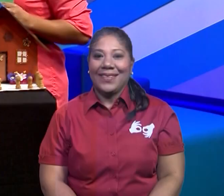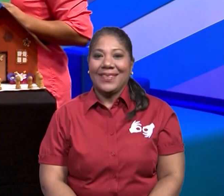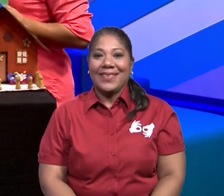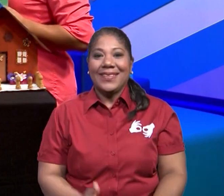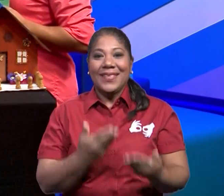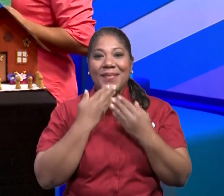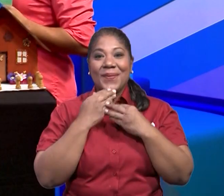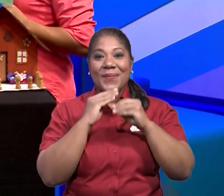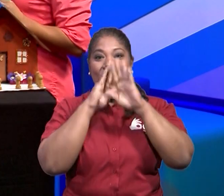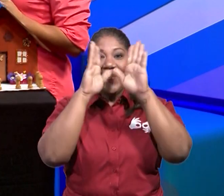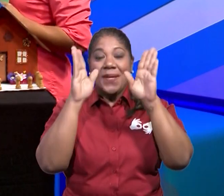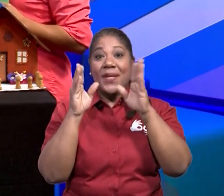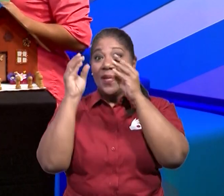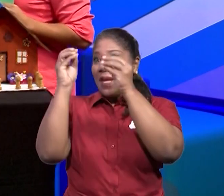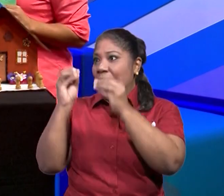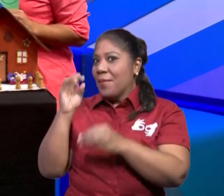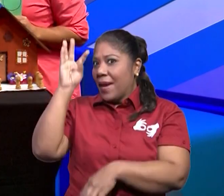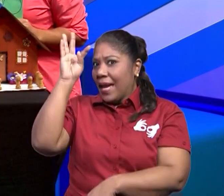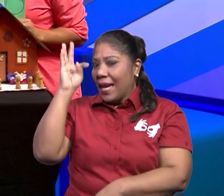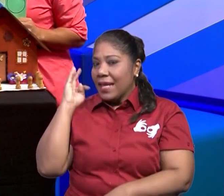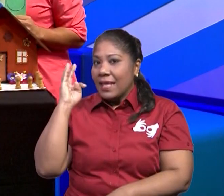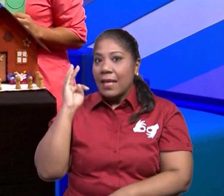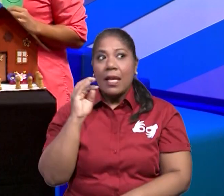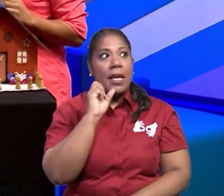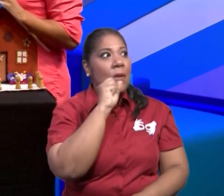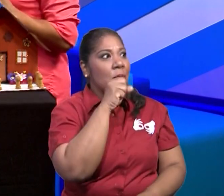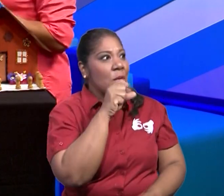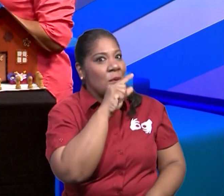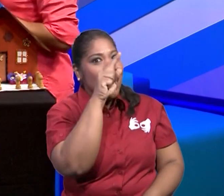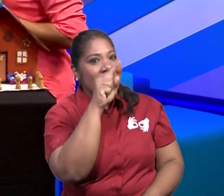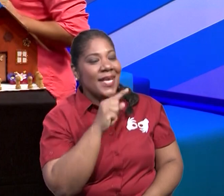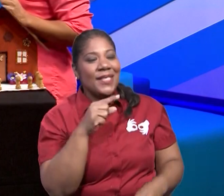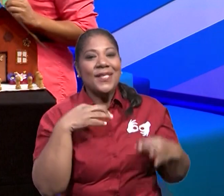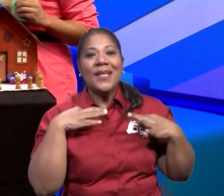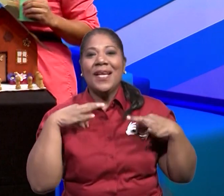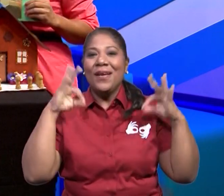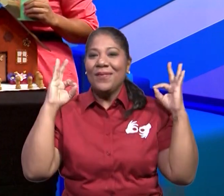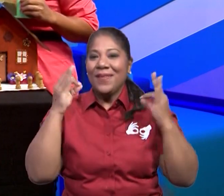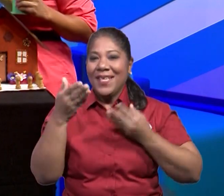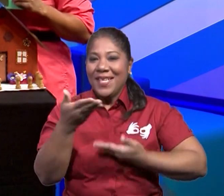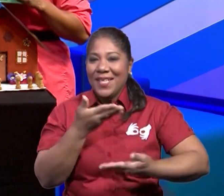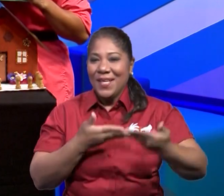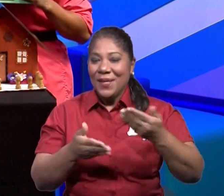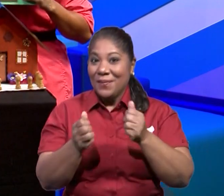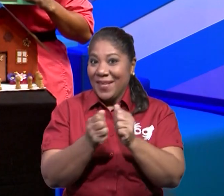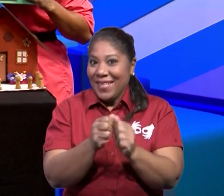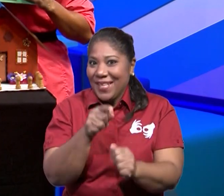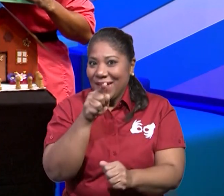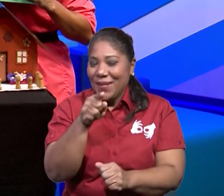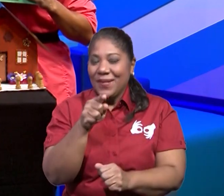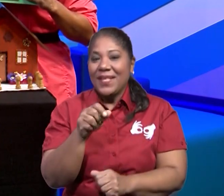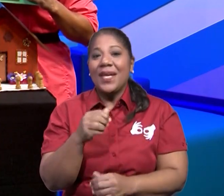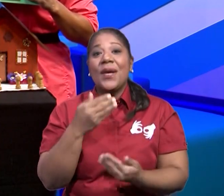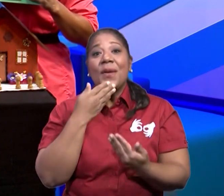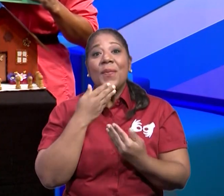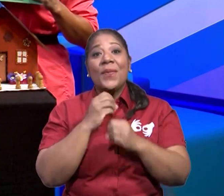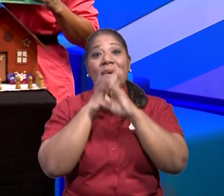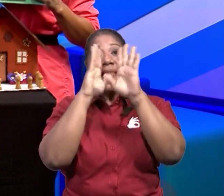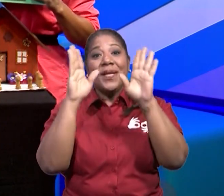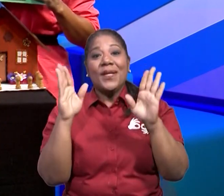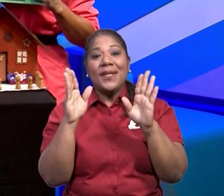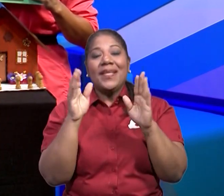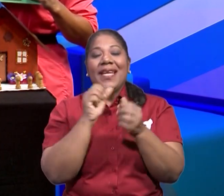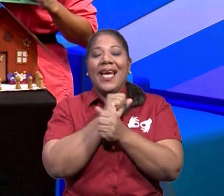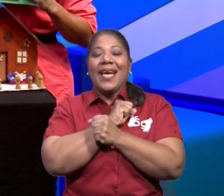Buenos días, Teresa, ¿cómo estás? Muy bien, soy la feliz de compartir contigo. Así es. Buenos días, querida